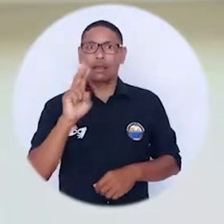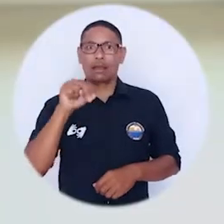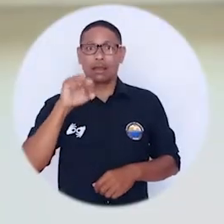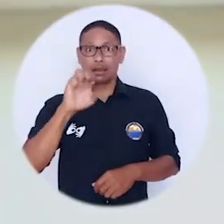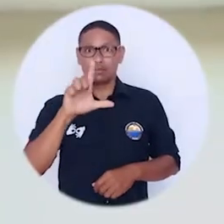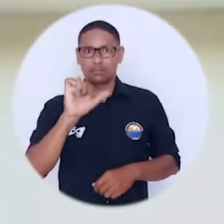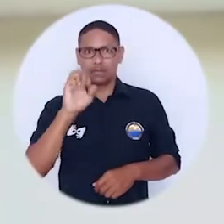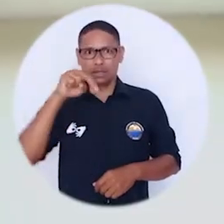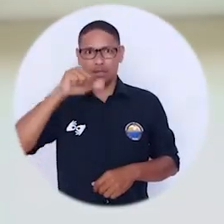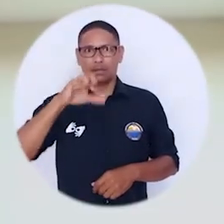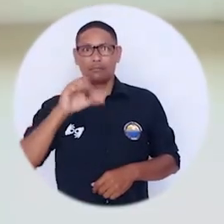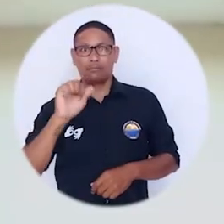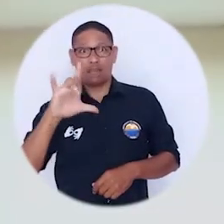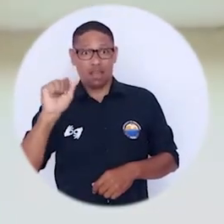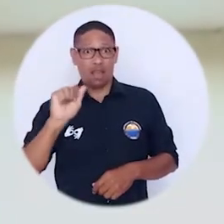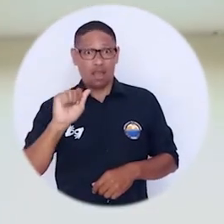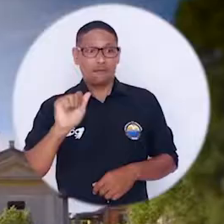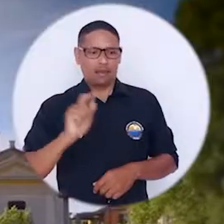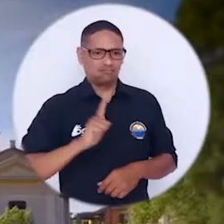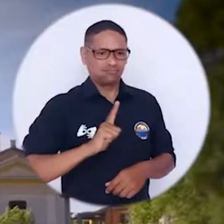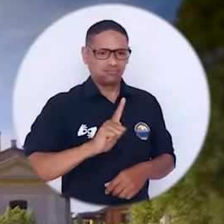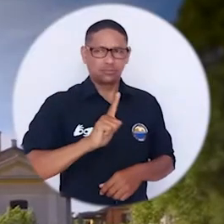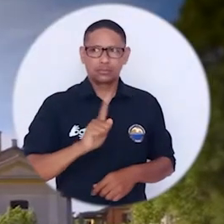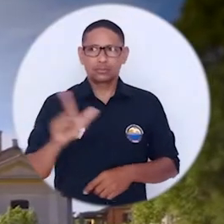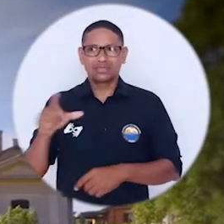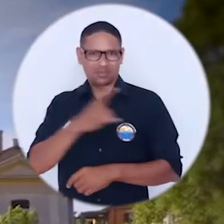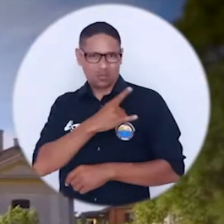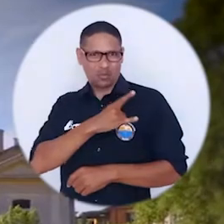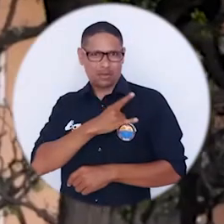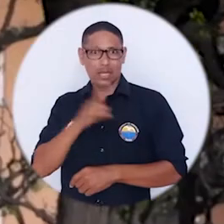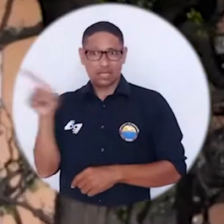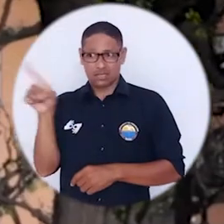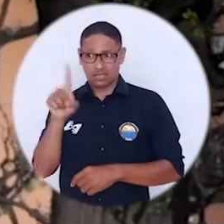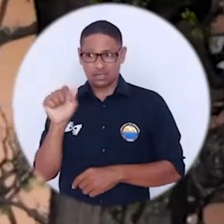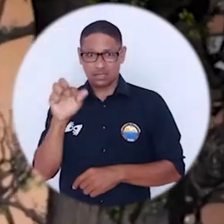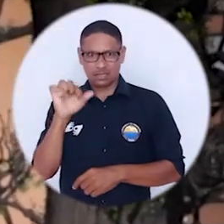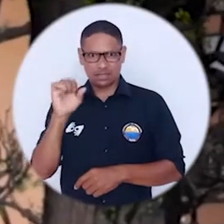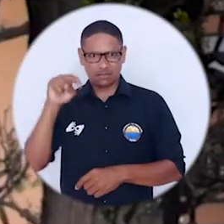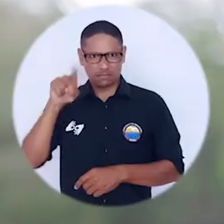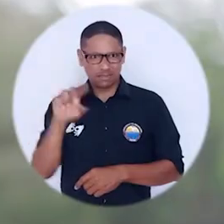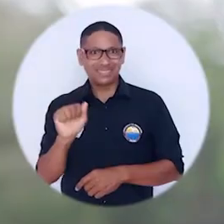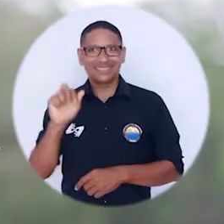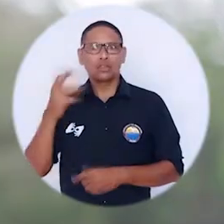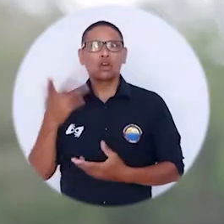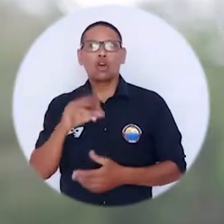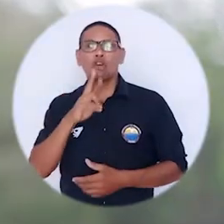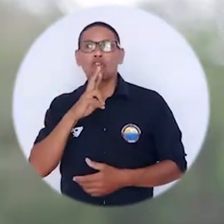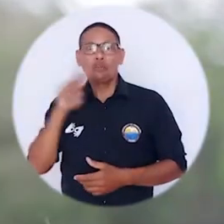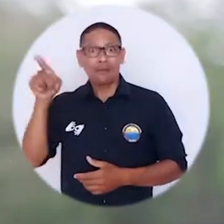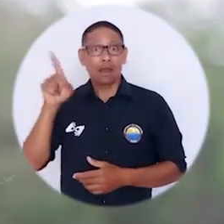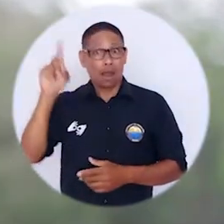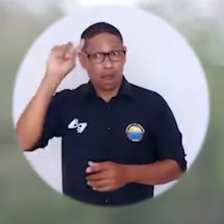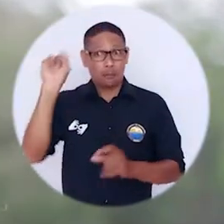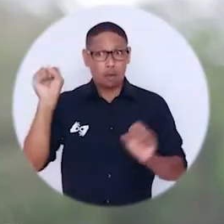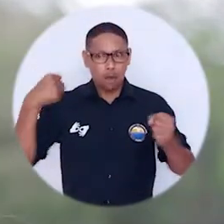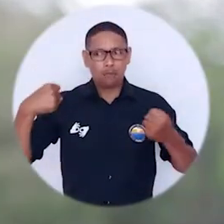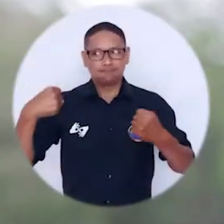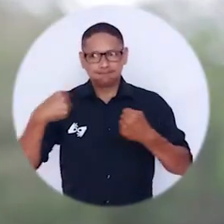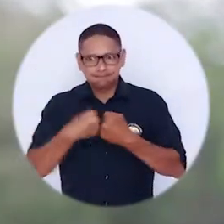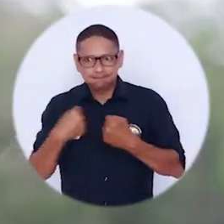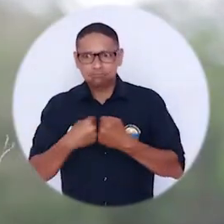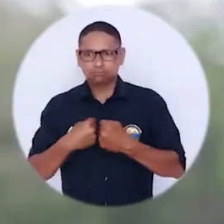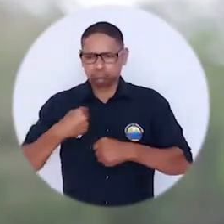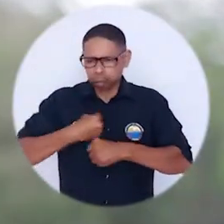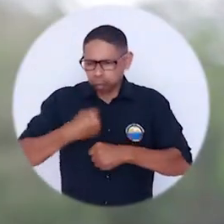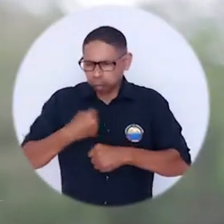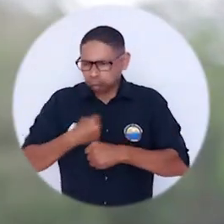Carmelina Pava, quien en un trabajo conjunto con la Universidad Sapienza de Roma, pues el fruto del trabajo de estas dos instituciones